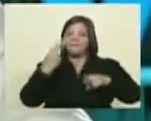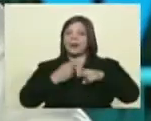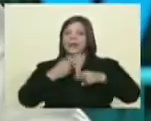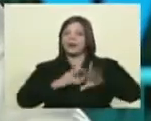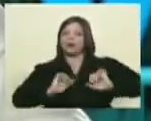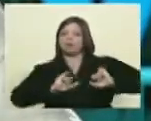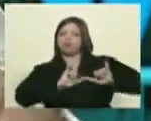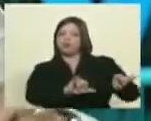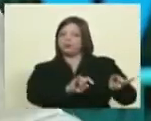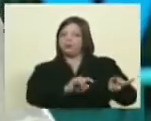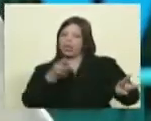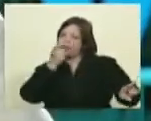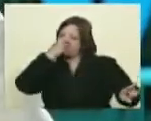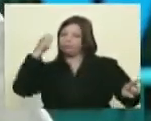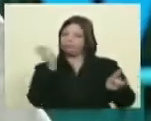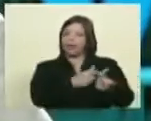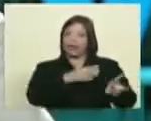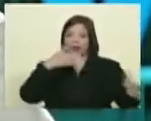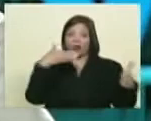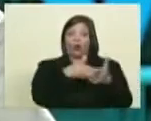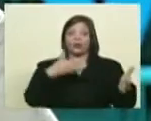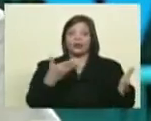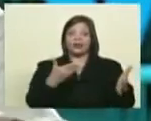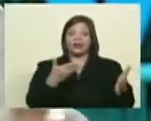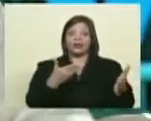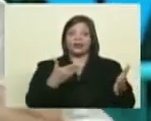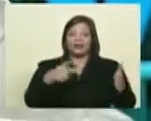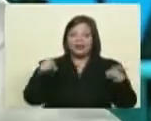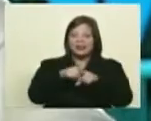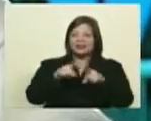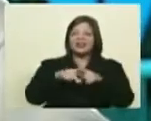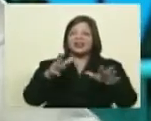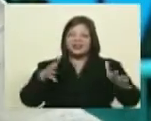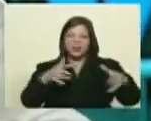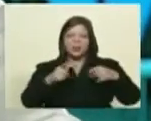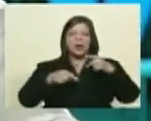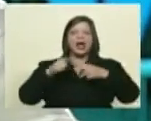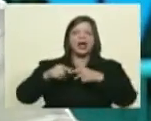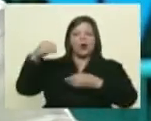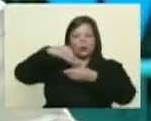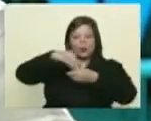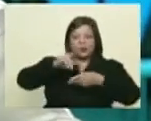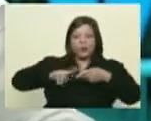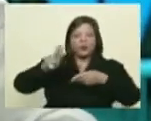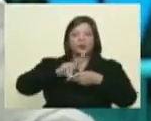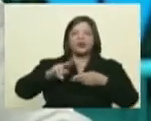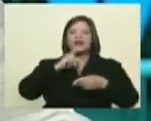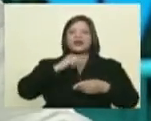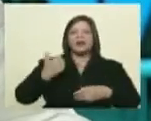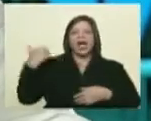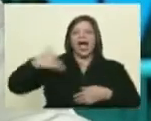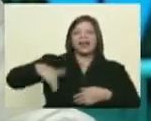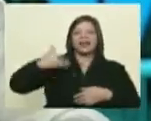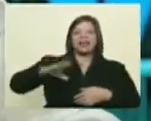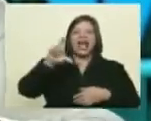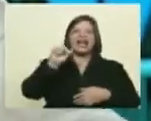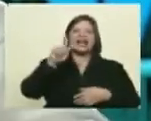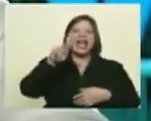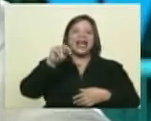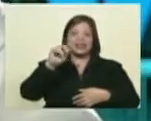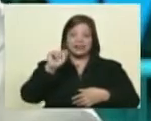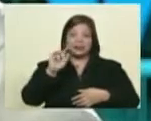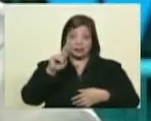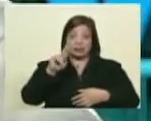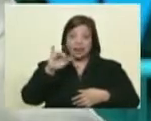ya hay que atacar, pero además eso utilizado se demoniza para después también hacer un uso interno, ¿no? Por ejemplo, el clarín de Argentina o la nación de Argentina